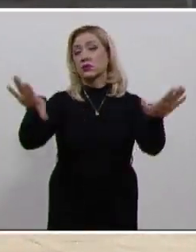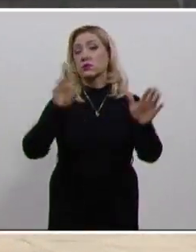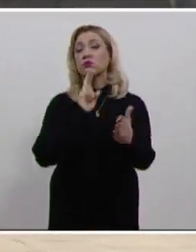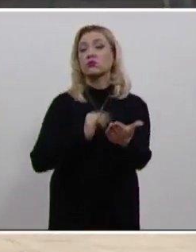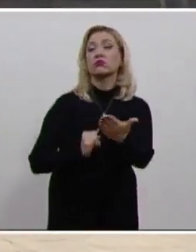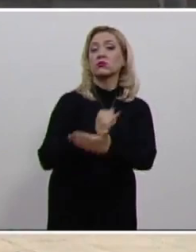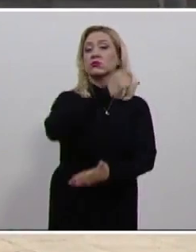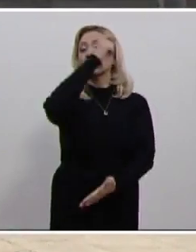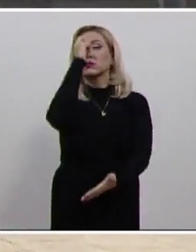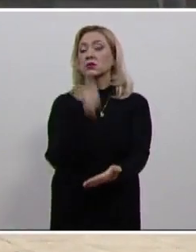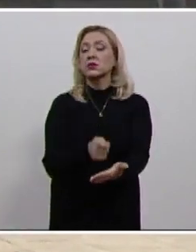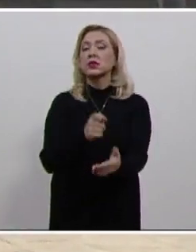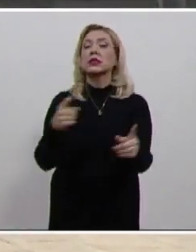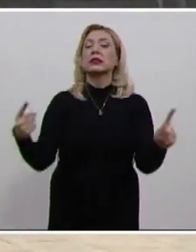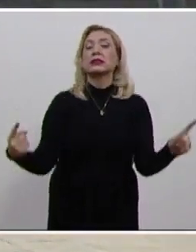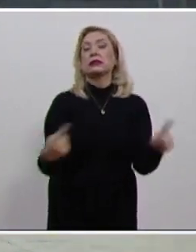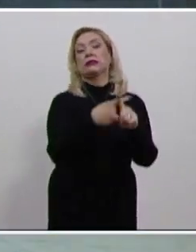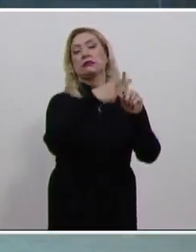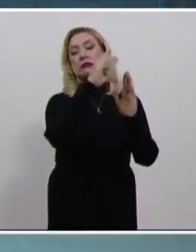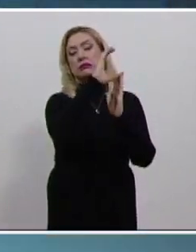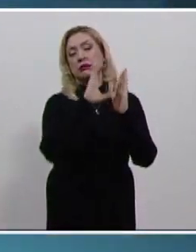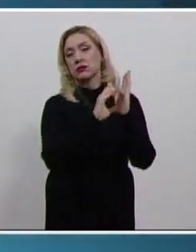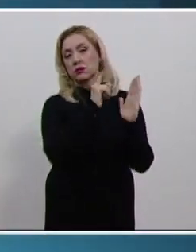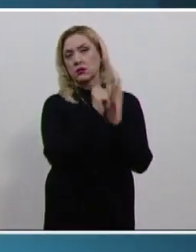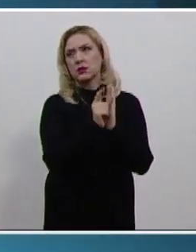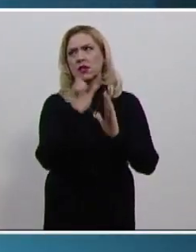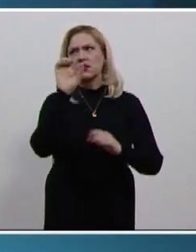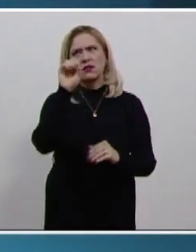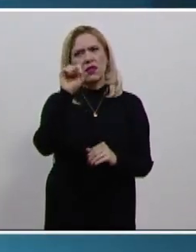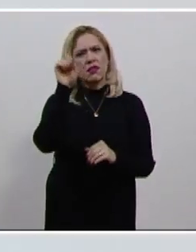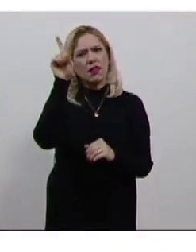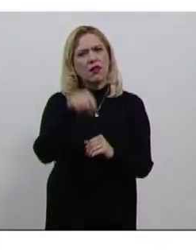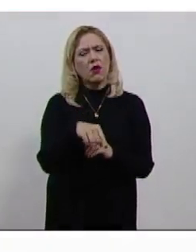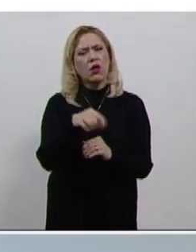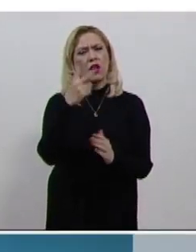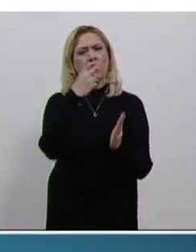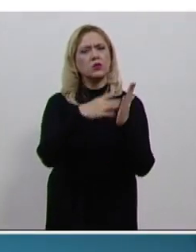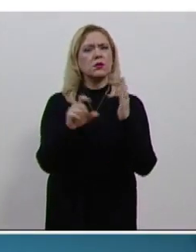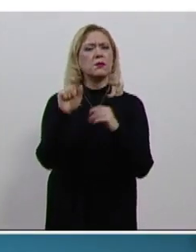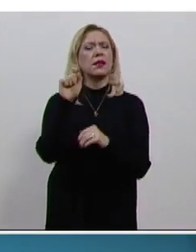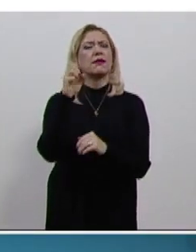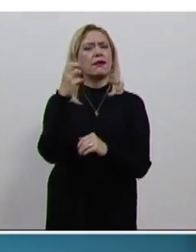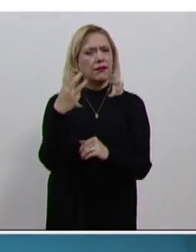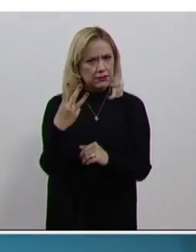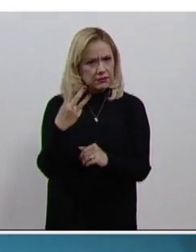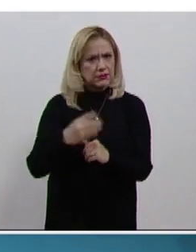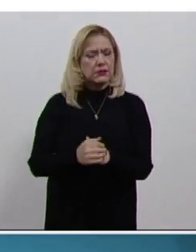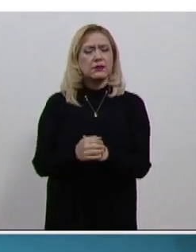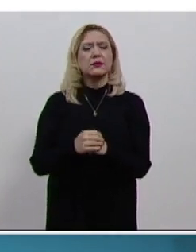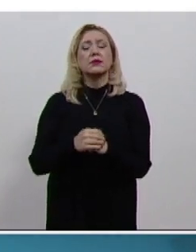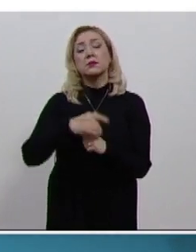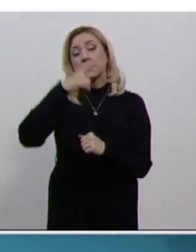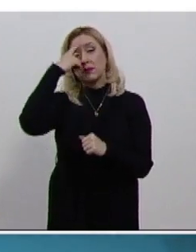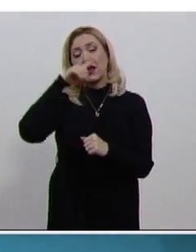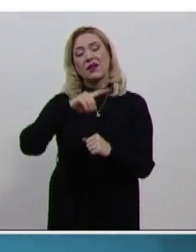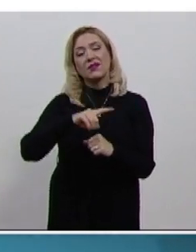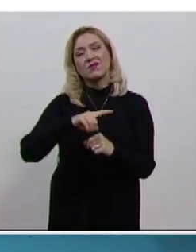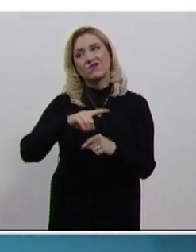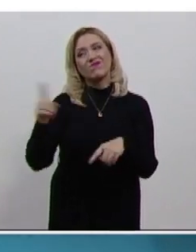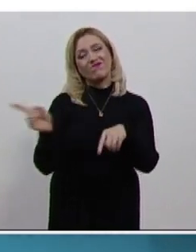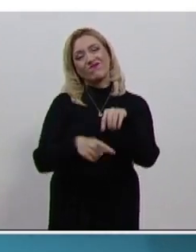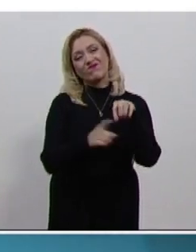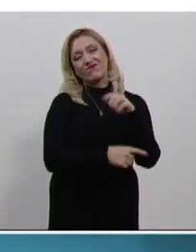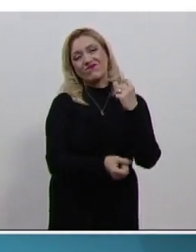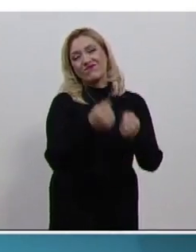pleno en la acción de inconstitucionalidad 60 diagonal 2023 en la que invalidó diversas